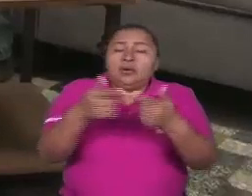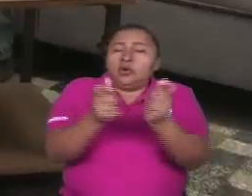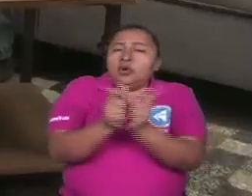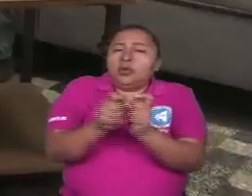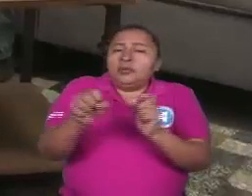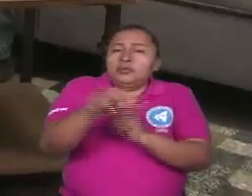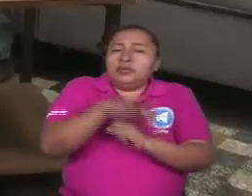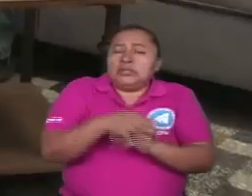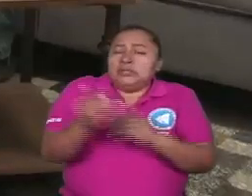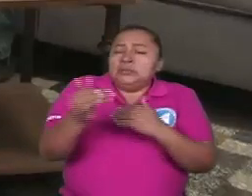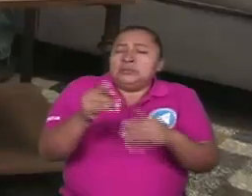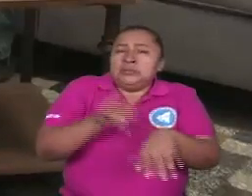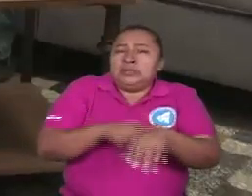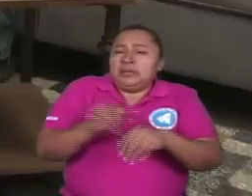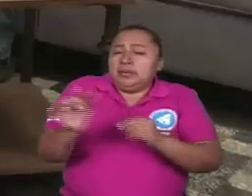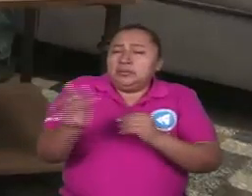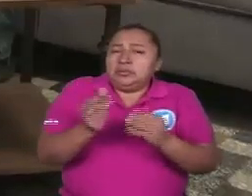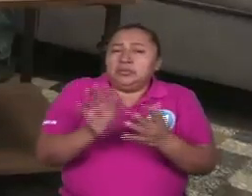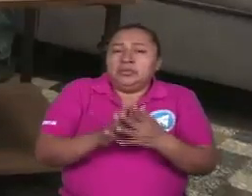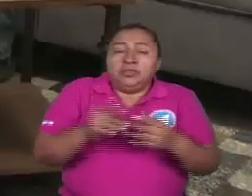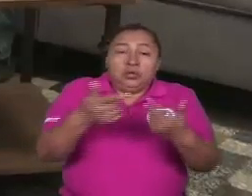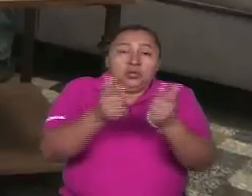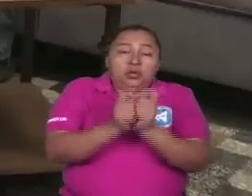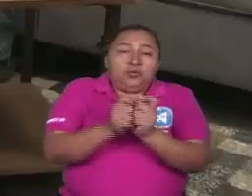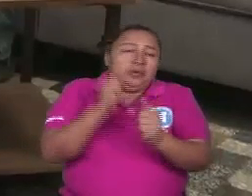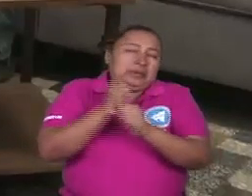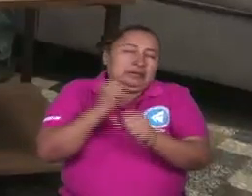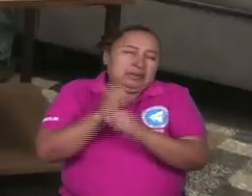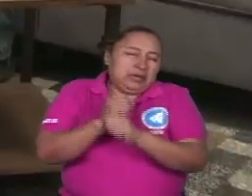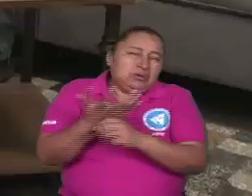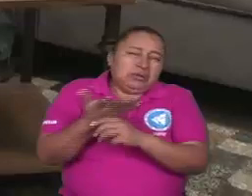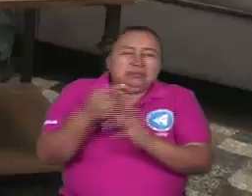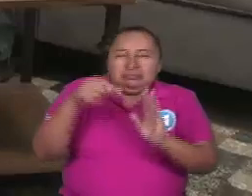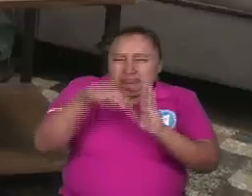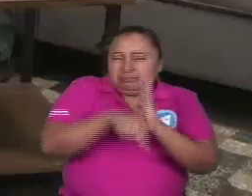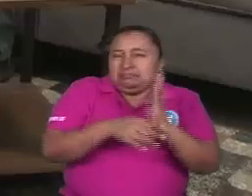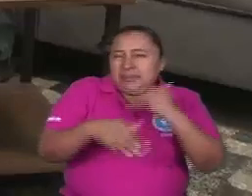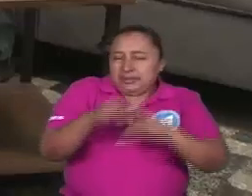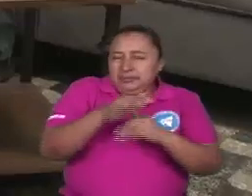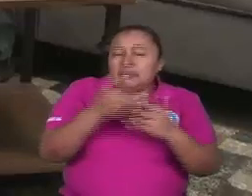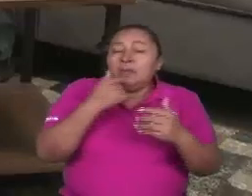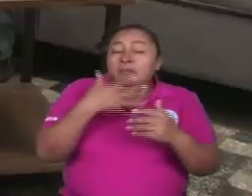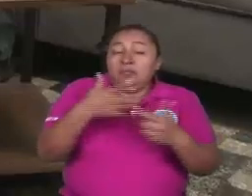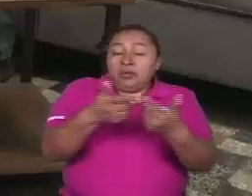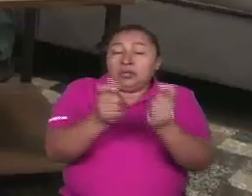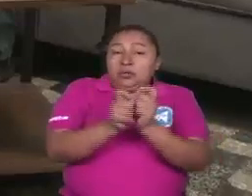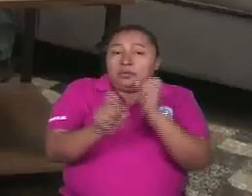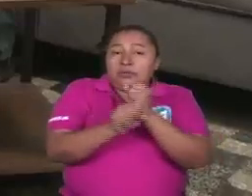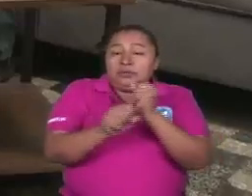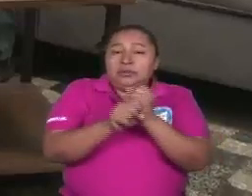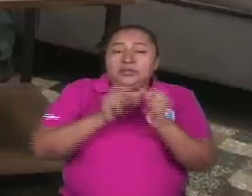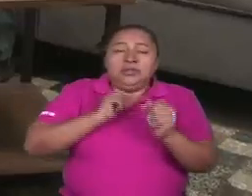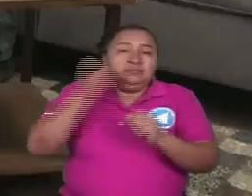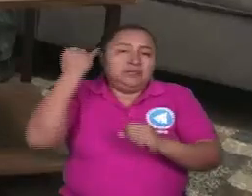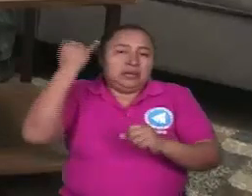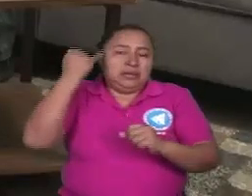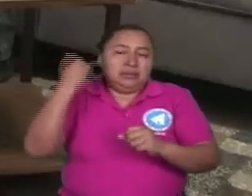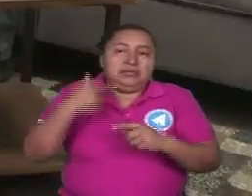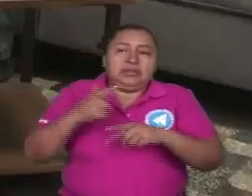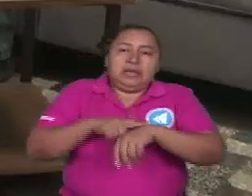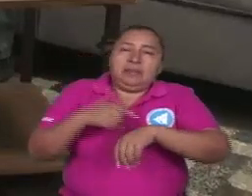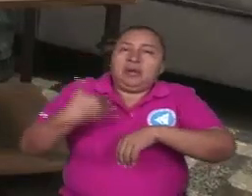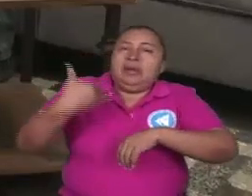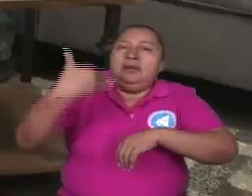sociales de corto plazo. Con el movimiento obrero es más de fondo el asunto. Exacto. Porque el movimiento obrero tiene planteamientos de largo